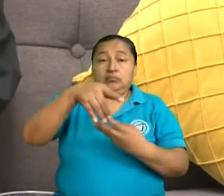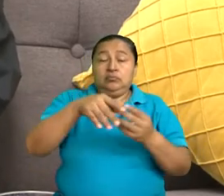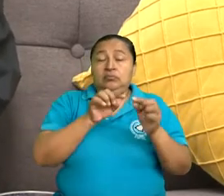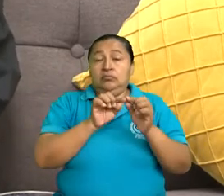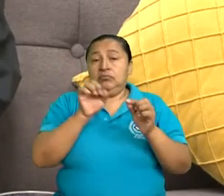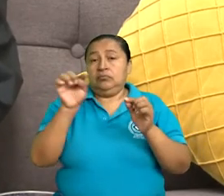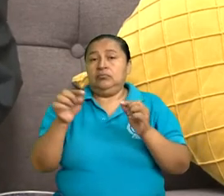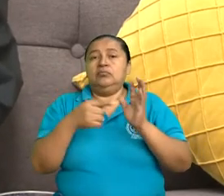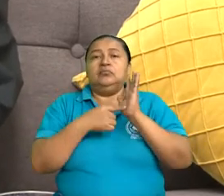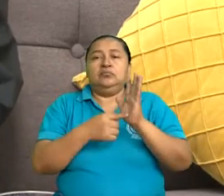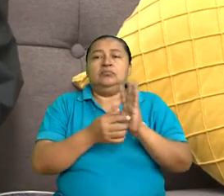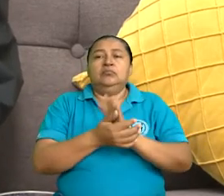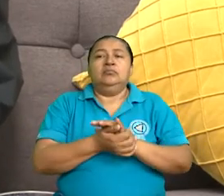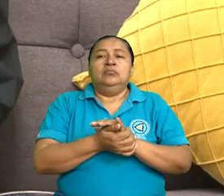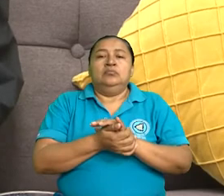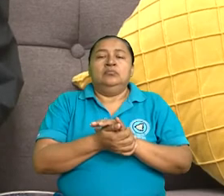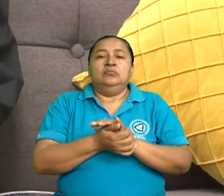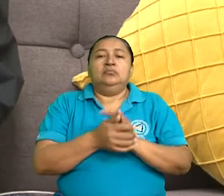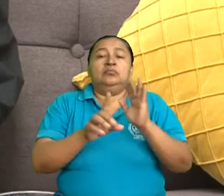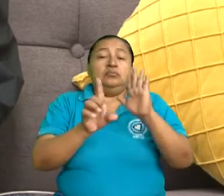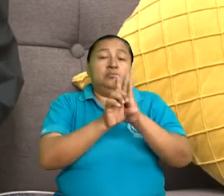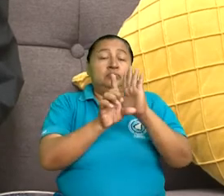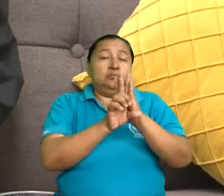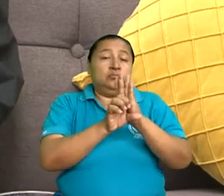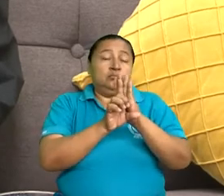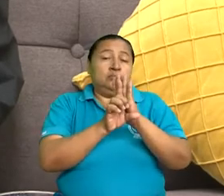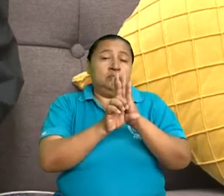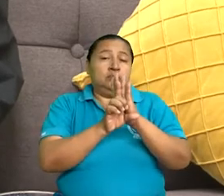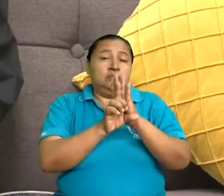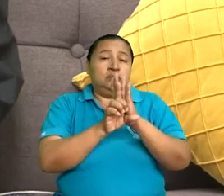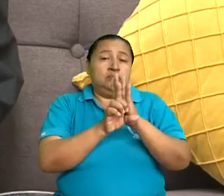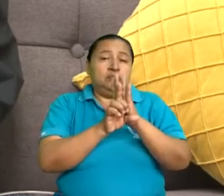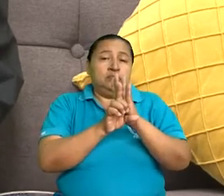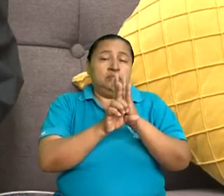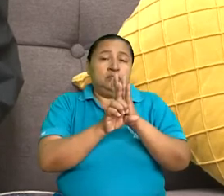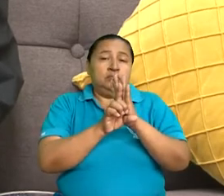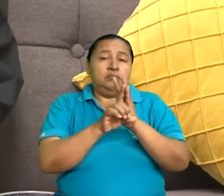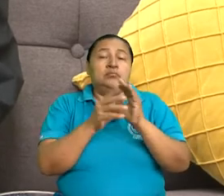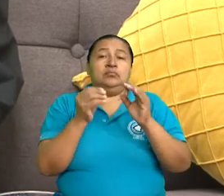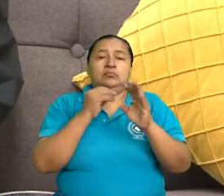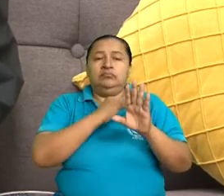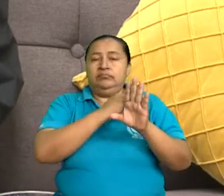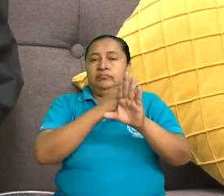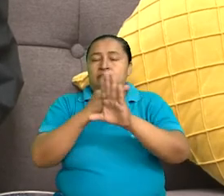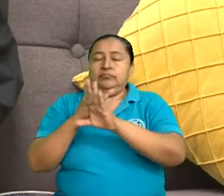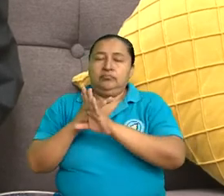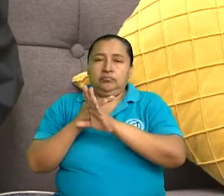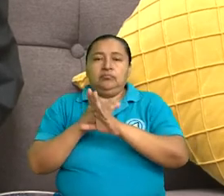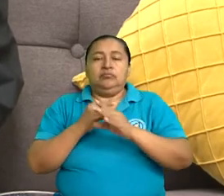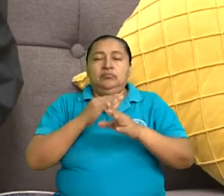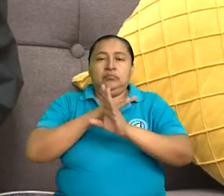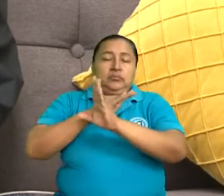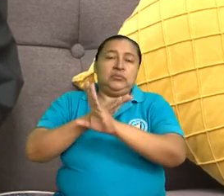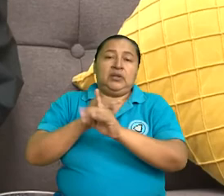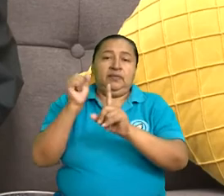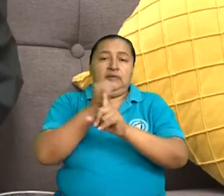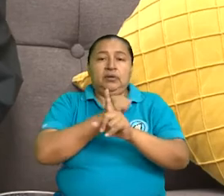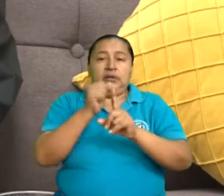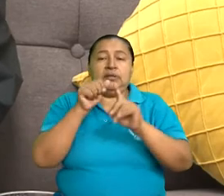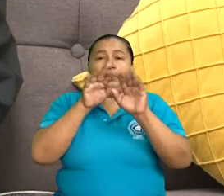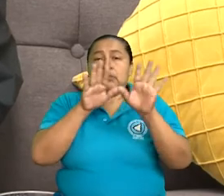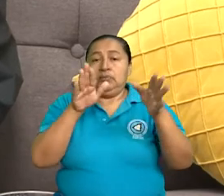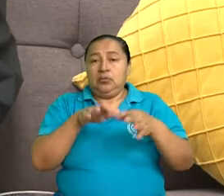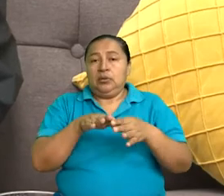Por ejemplo, la ley integral contra la violencia hacia las mujeres es una ley de carácter